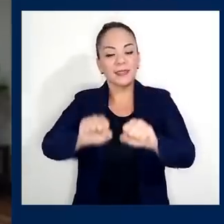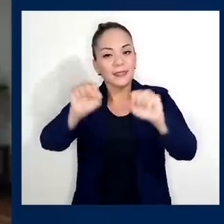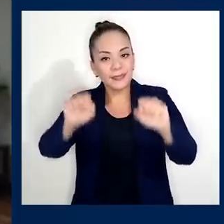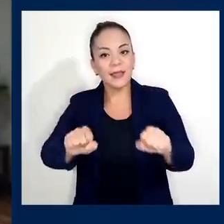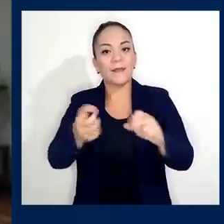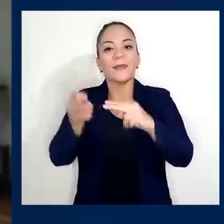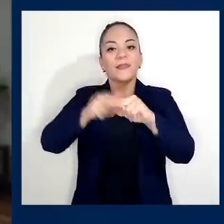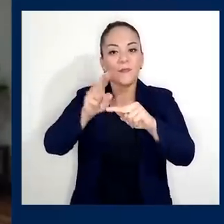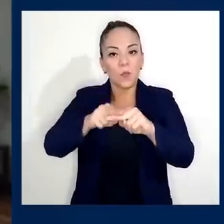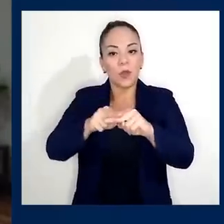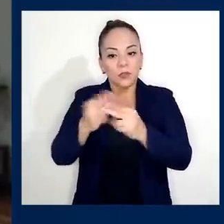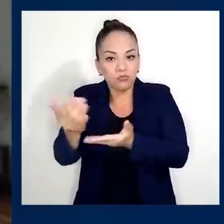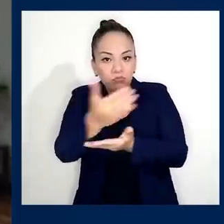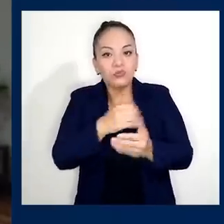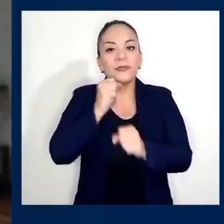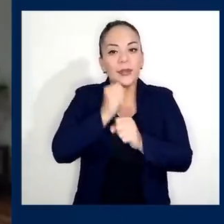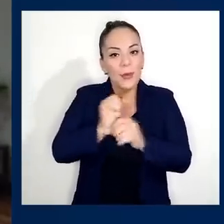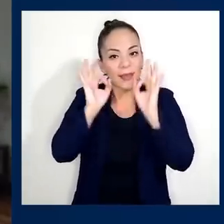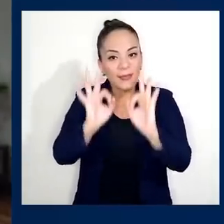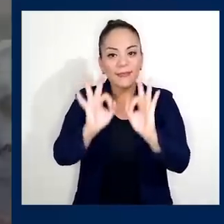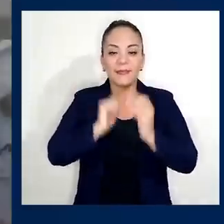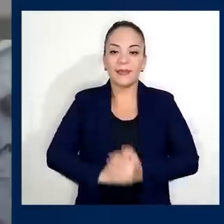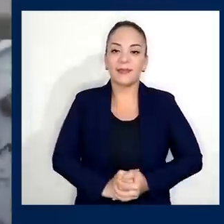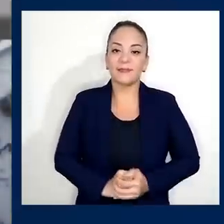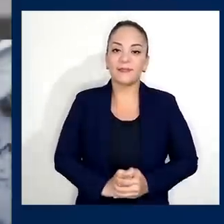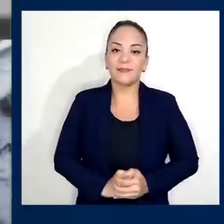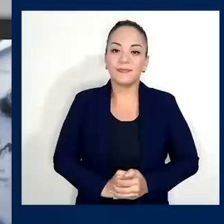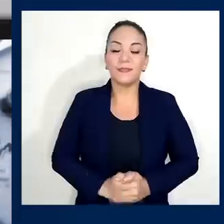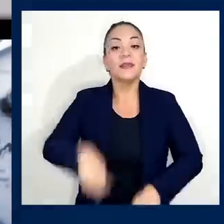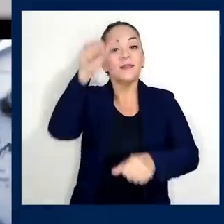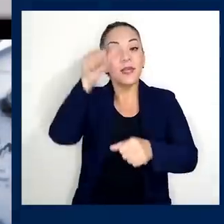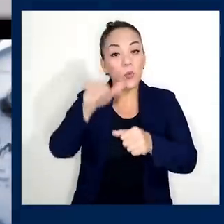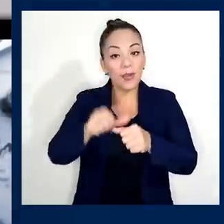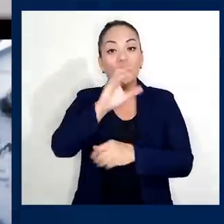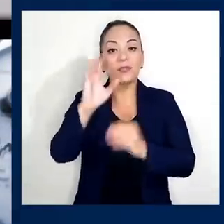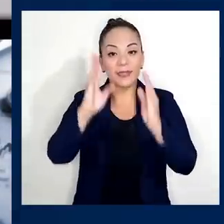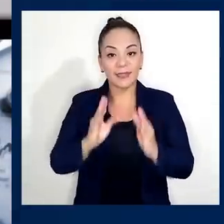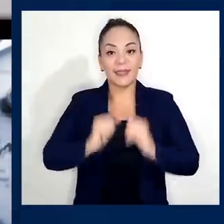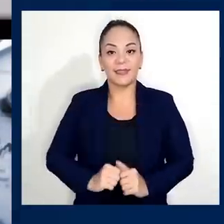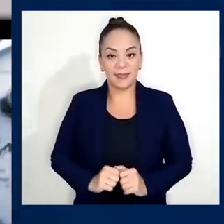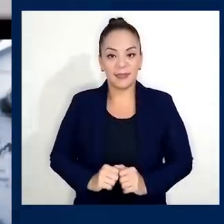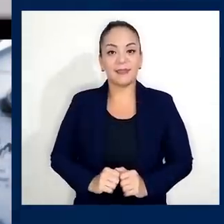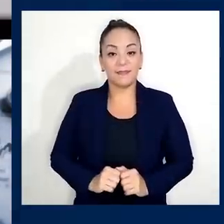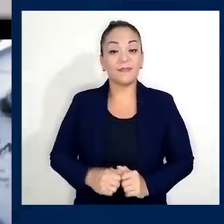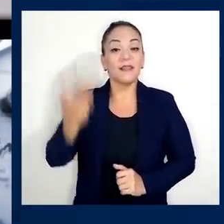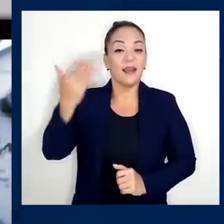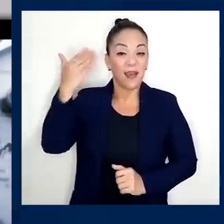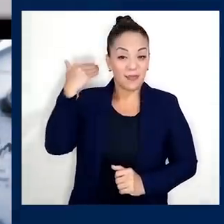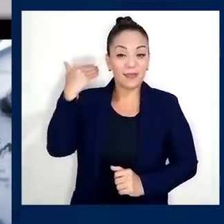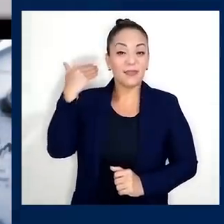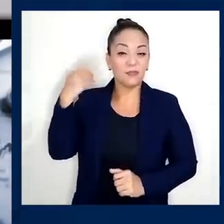sistema tributario trabaje bien. Recuerden, compatriotas, desde hace